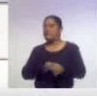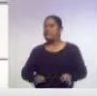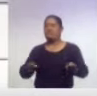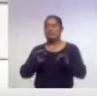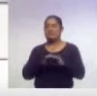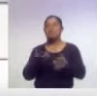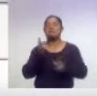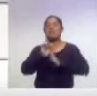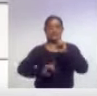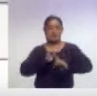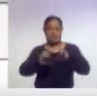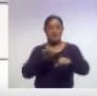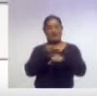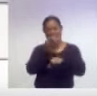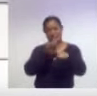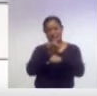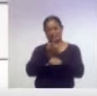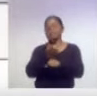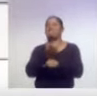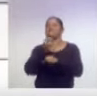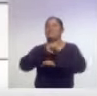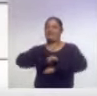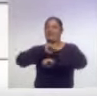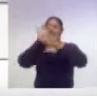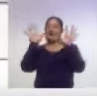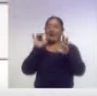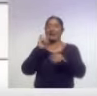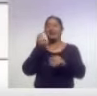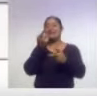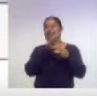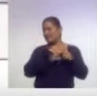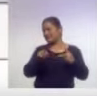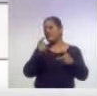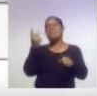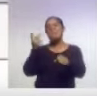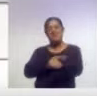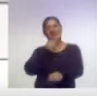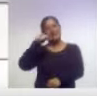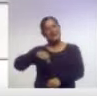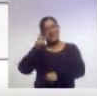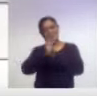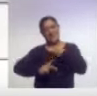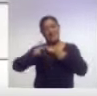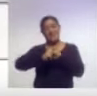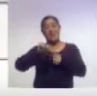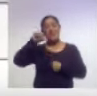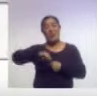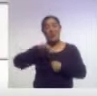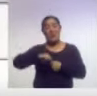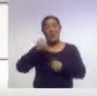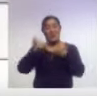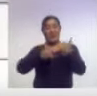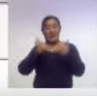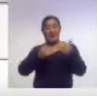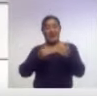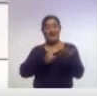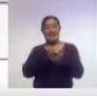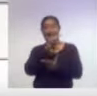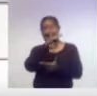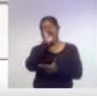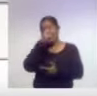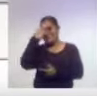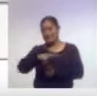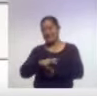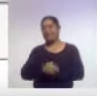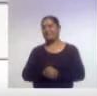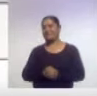ámbito deportivo estatal. Y por supuesto, vamos a arrancar con lo que sucede en nuestro país, porque esta noche juega la selección mexicana. Ojalá y